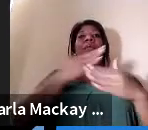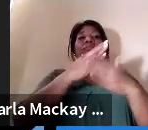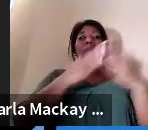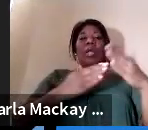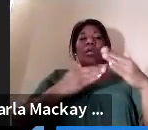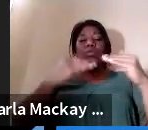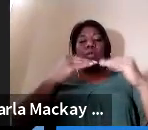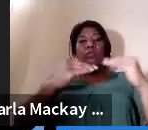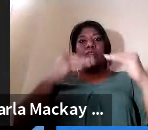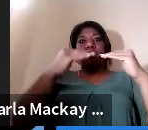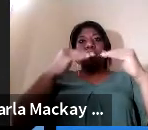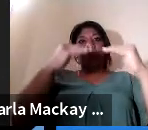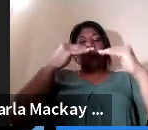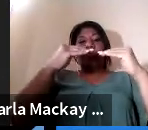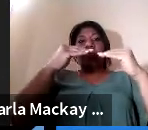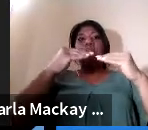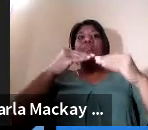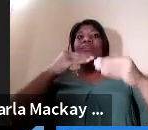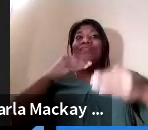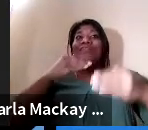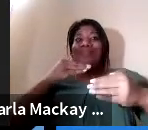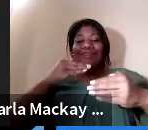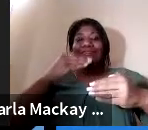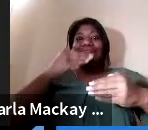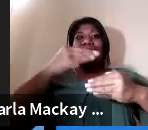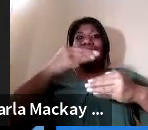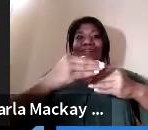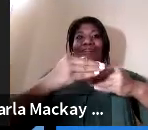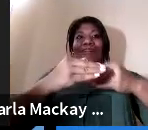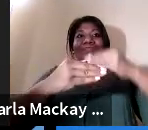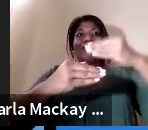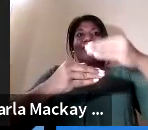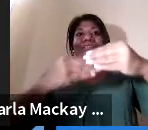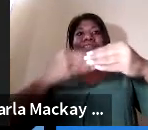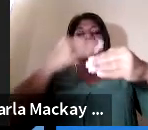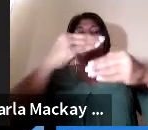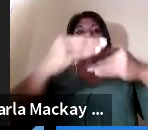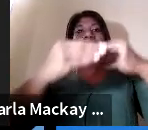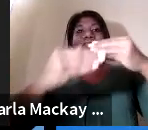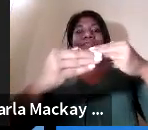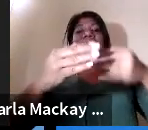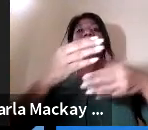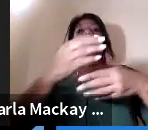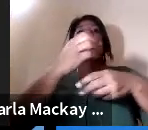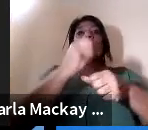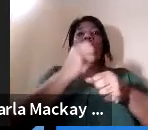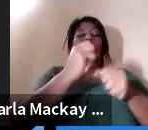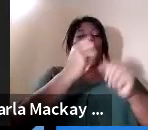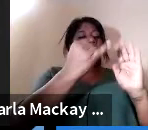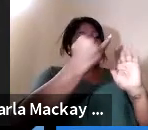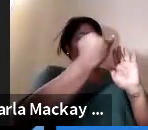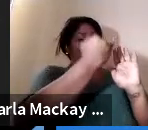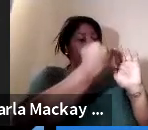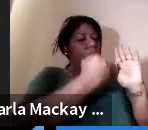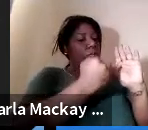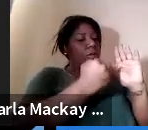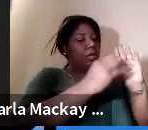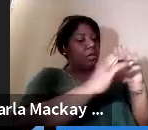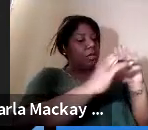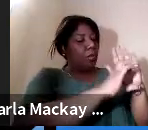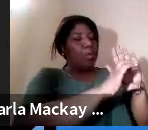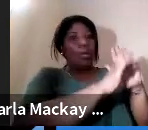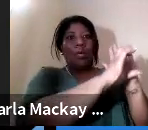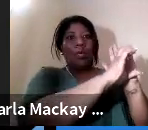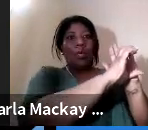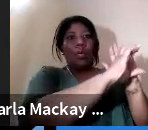paso a paso puedan, diríamos yo, diseñar esos elementos básicos que nos pueden pedir la investigación.